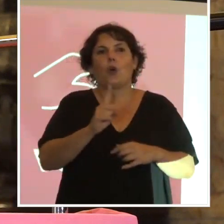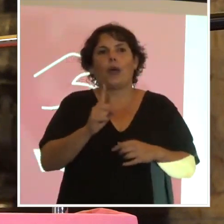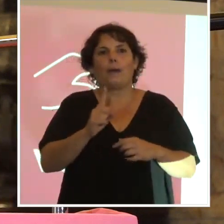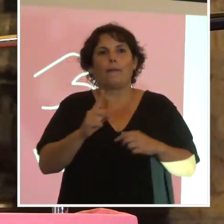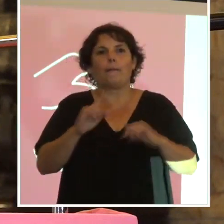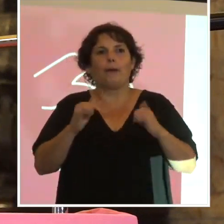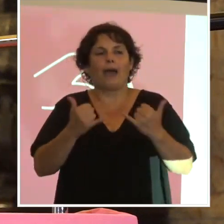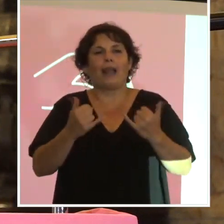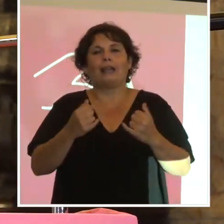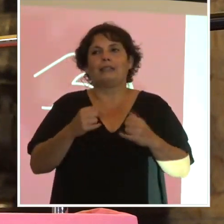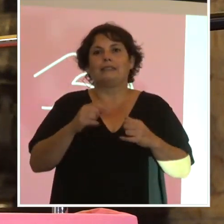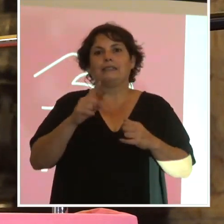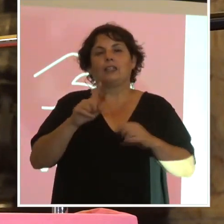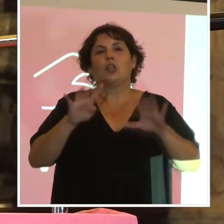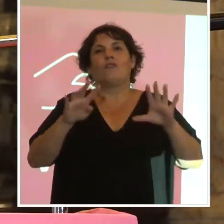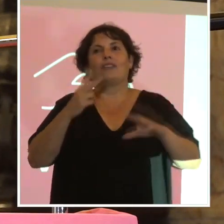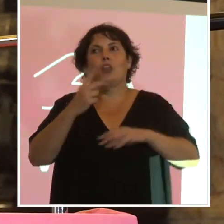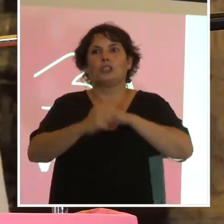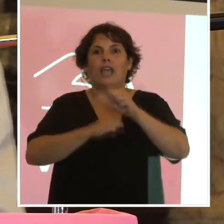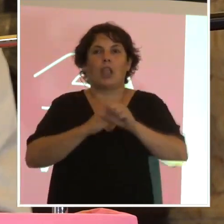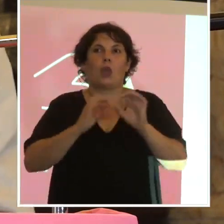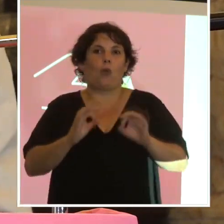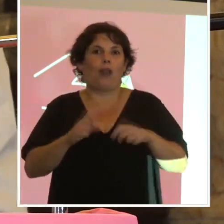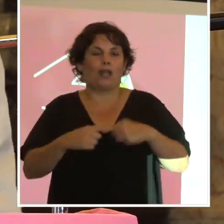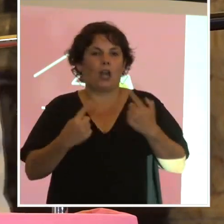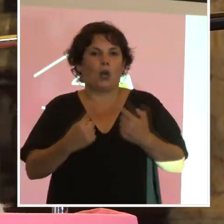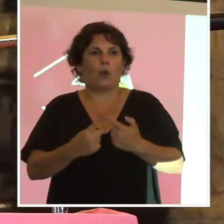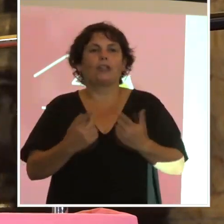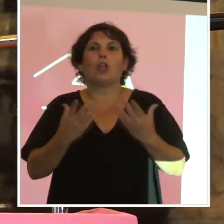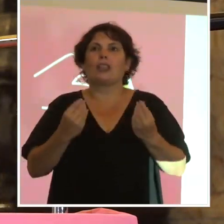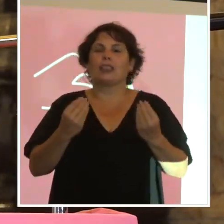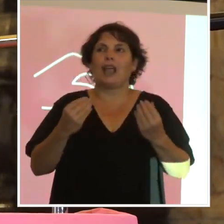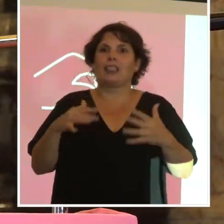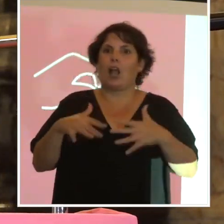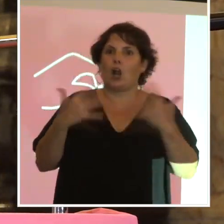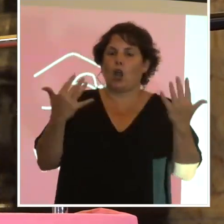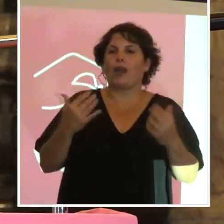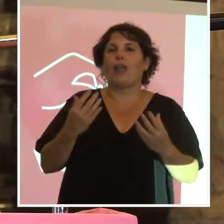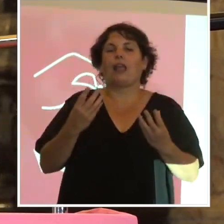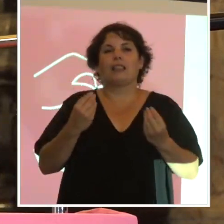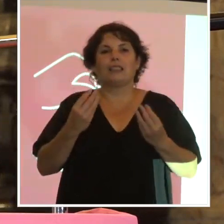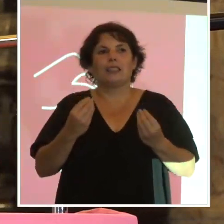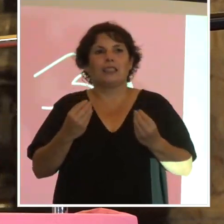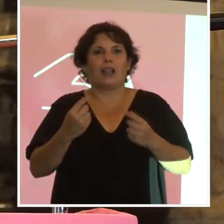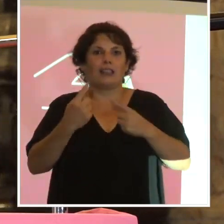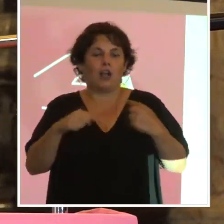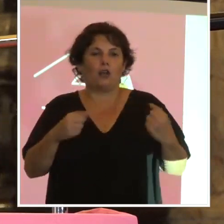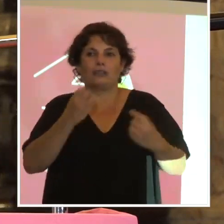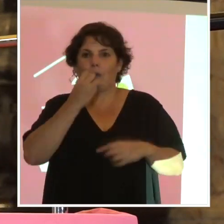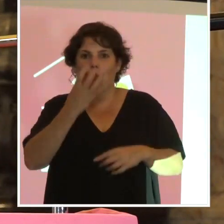192 años como el nuestro, con tantas glorias, con tantas leyes, con tanta historia.